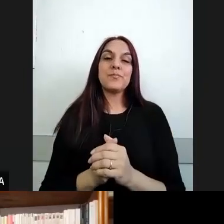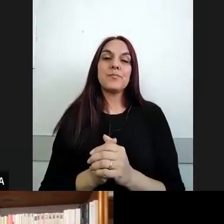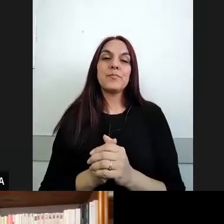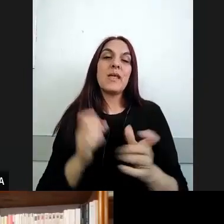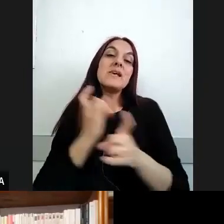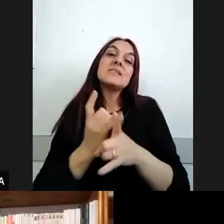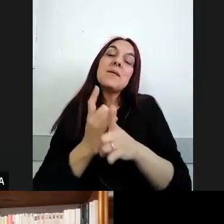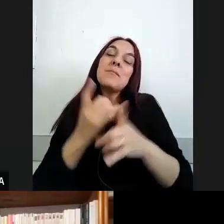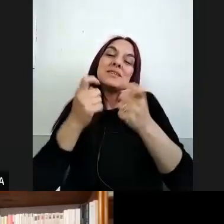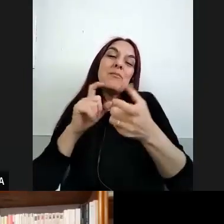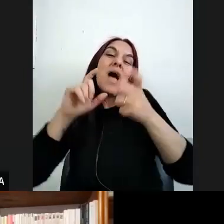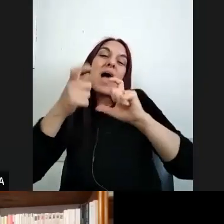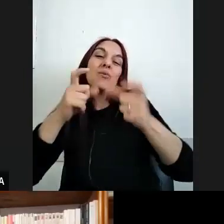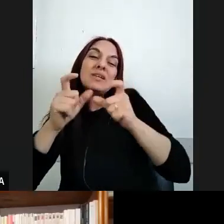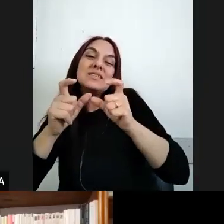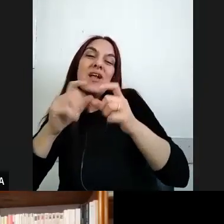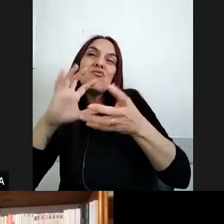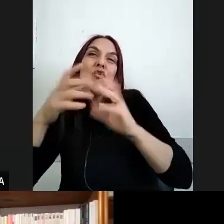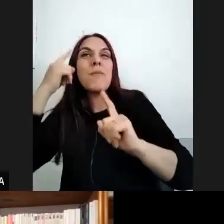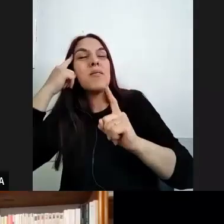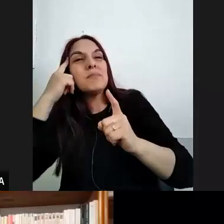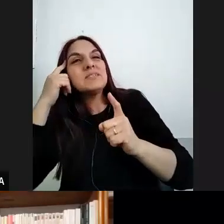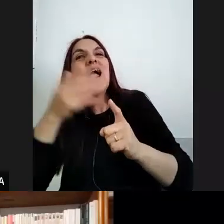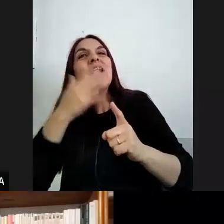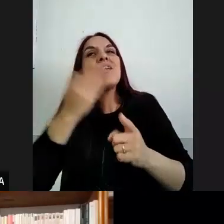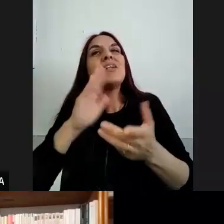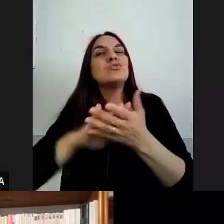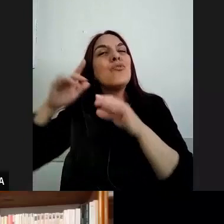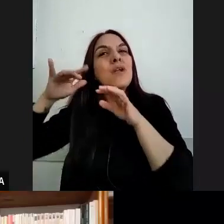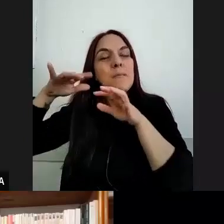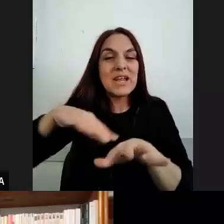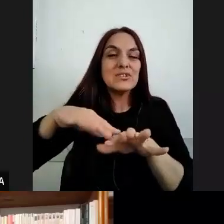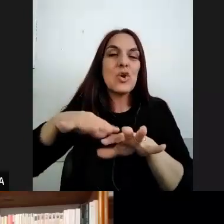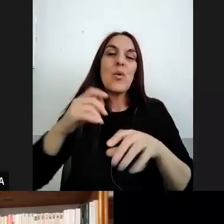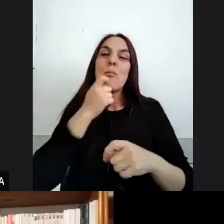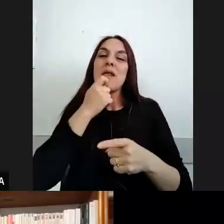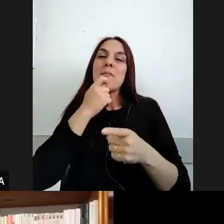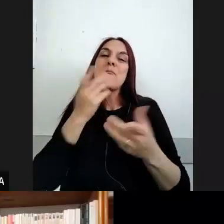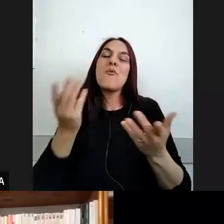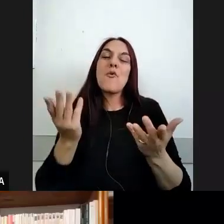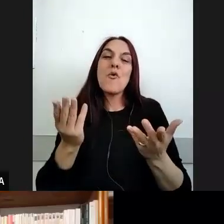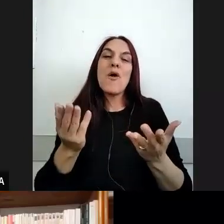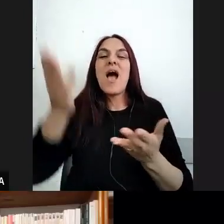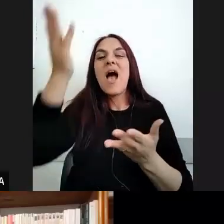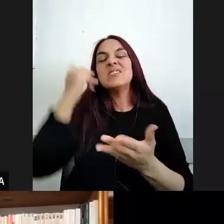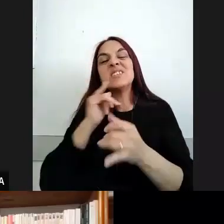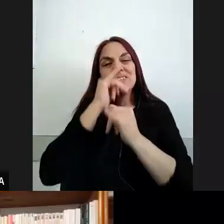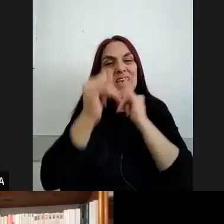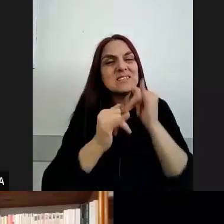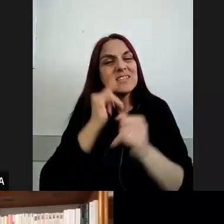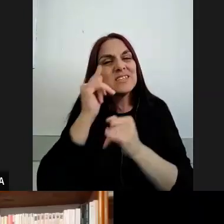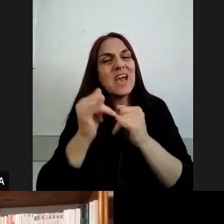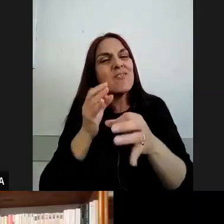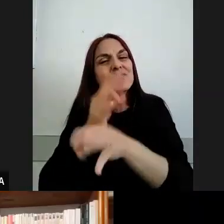ciertos relatos contrapuestos de la migración esta idea con la que digamos se han enseñado las migraciones en